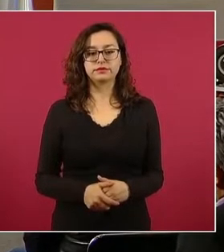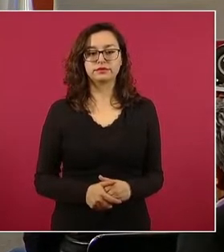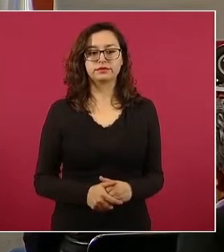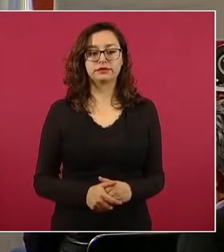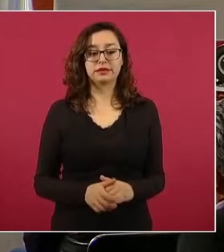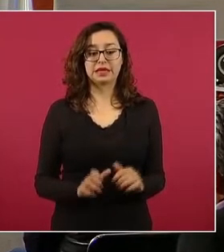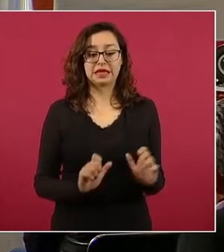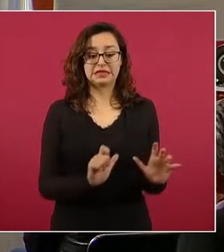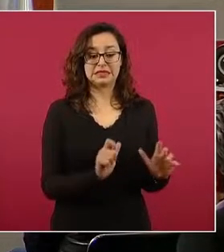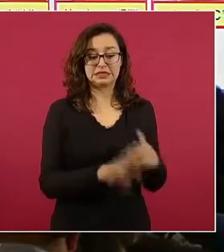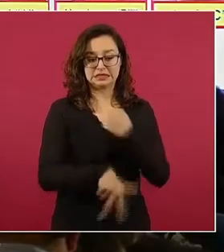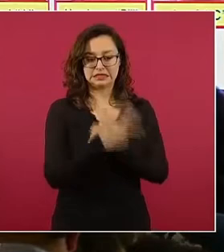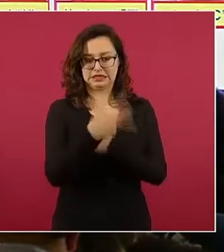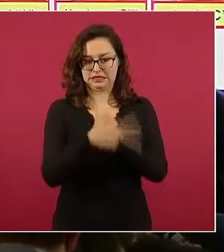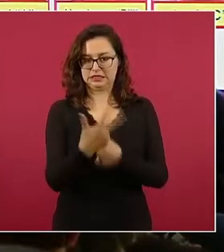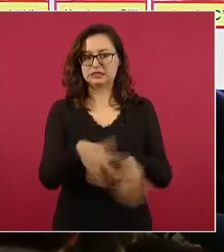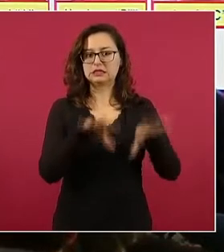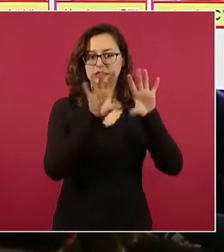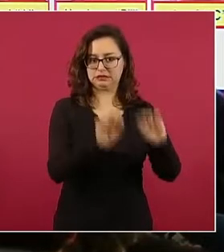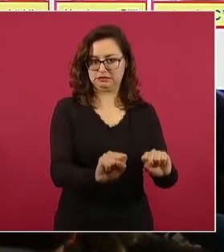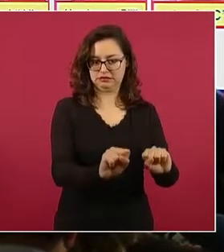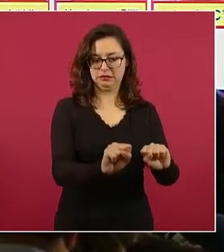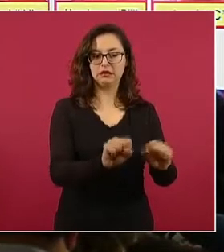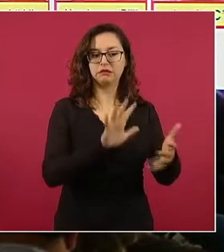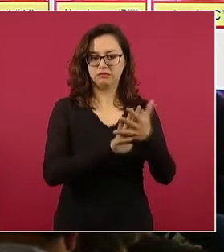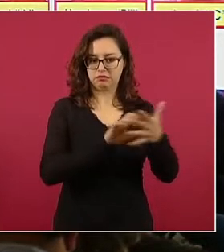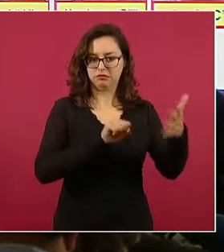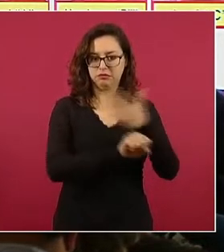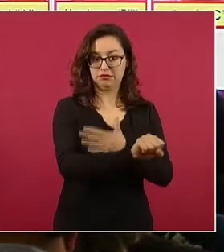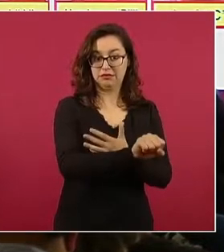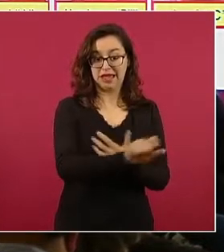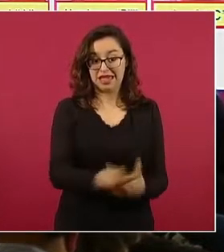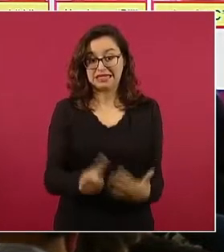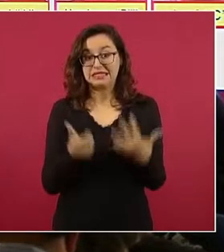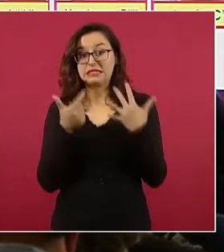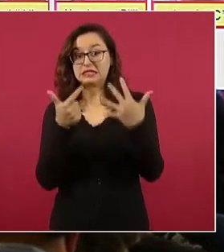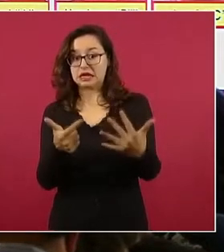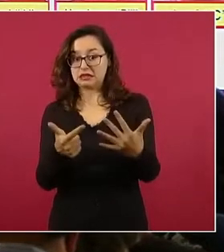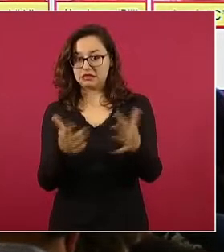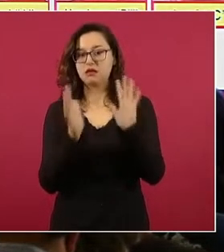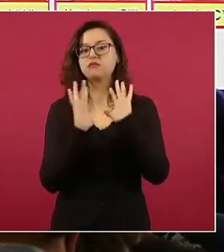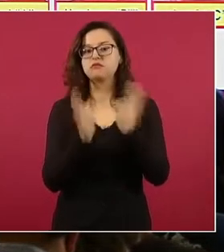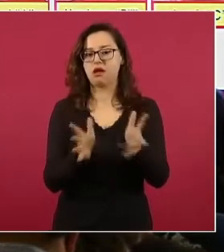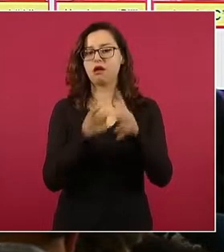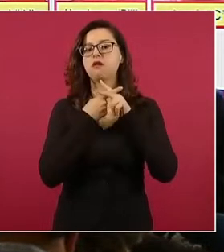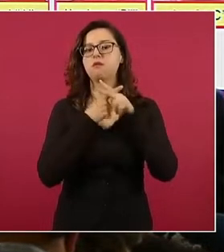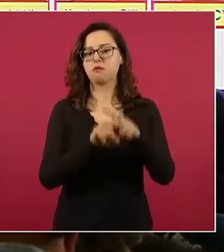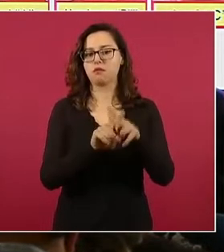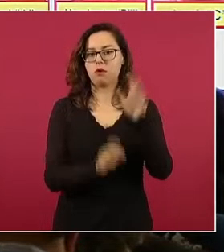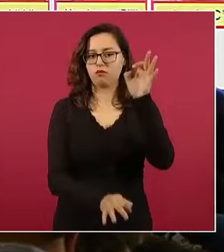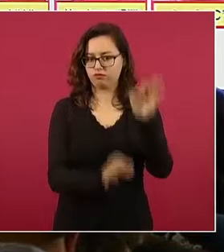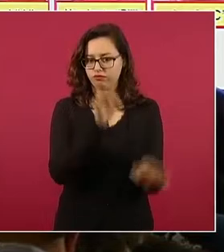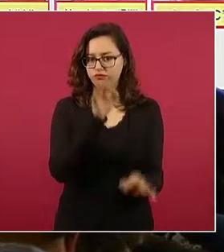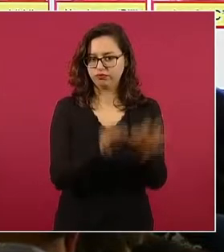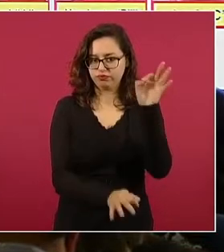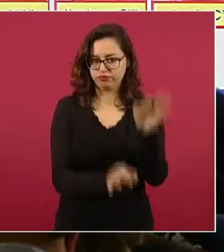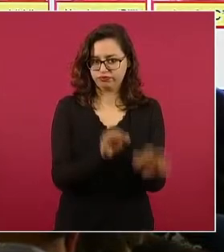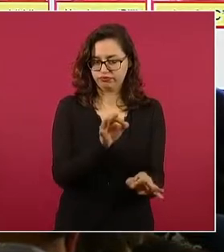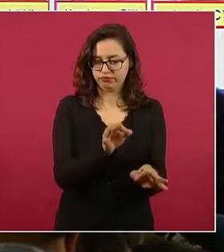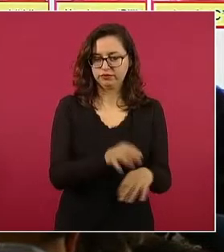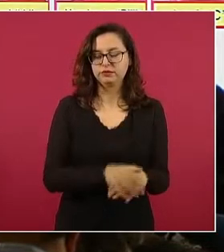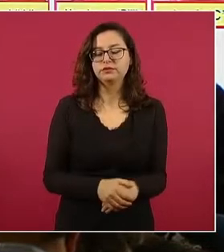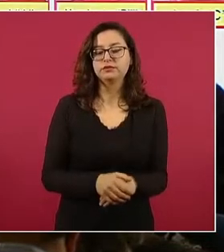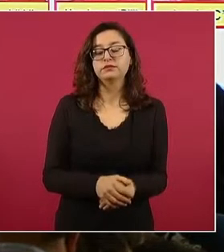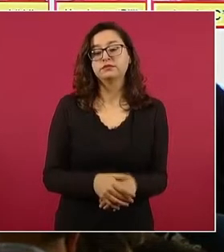7 ya fueron vinculados a proceso penal por diferentes delitos y comentar que